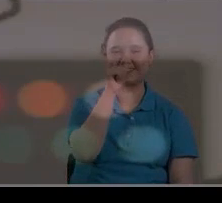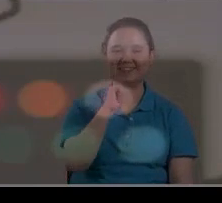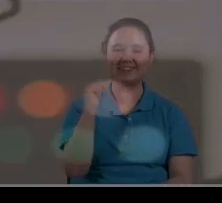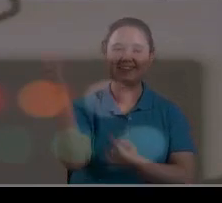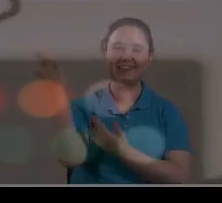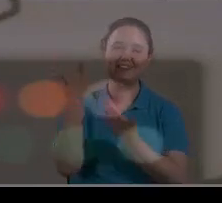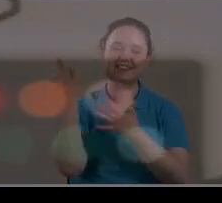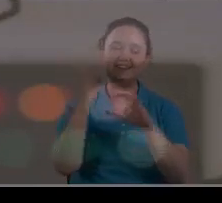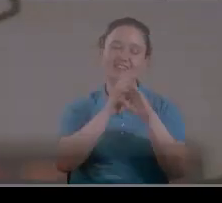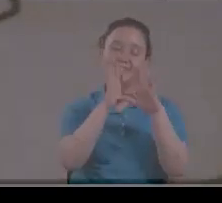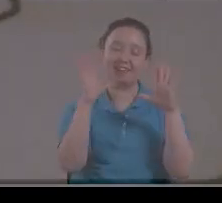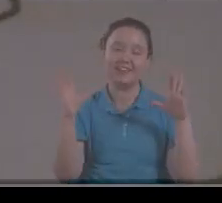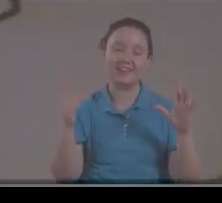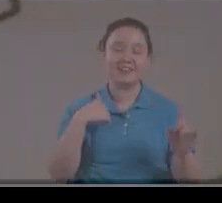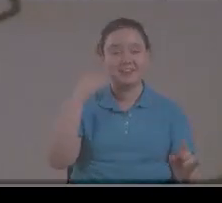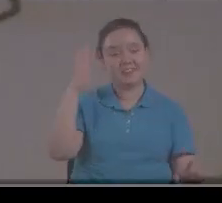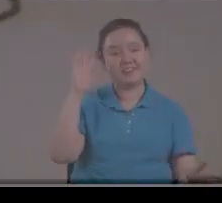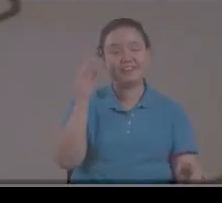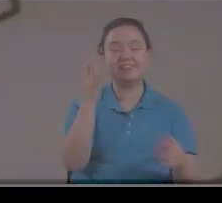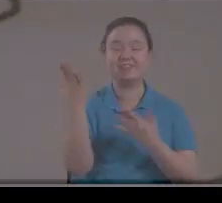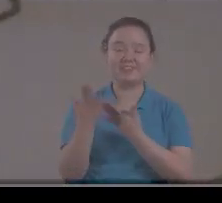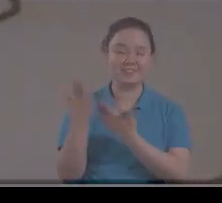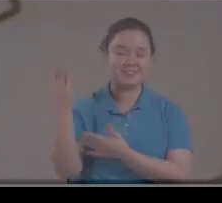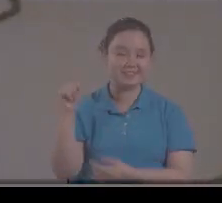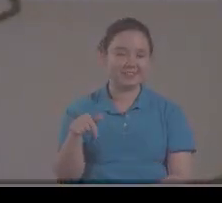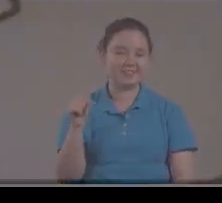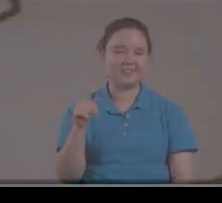paciencia Y no sé si me sirven Todavía para ahorita